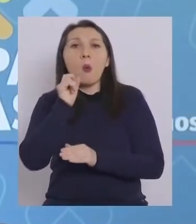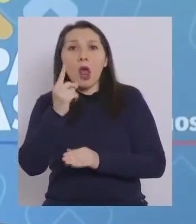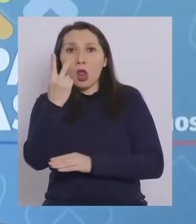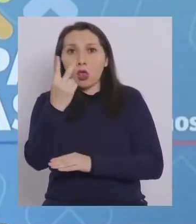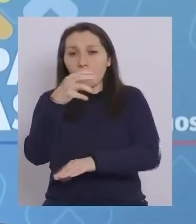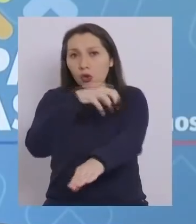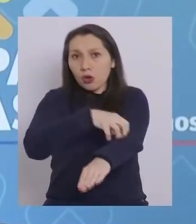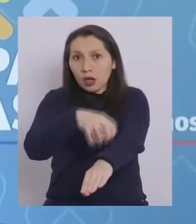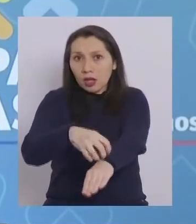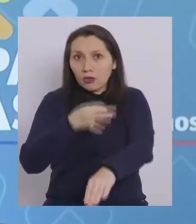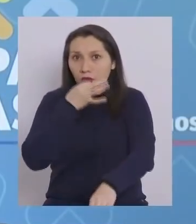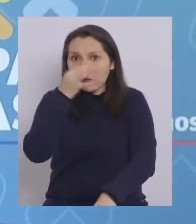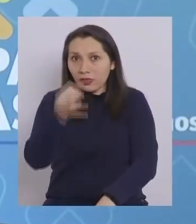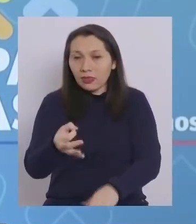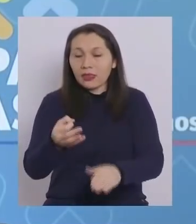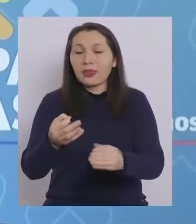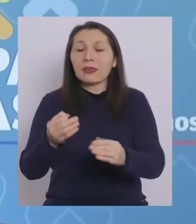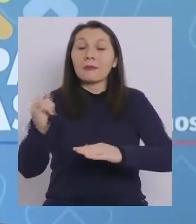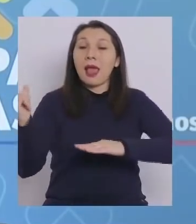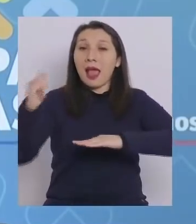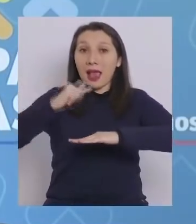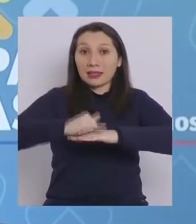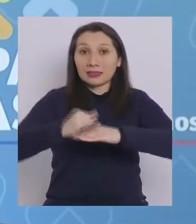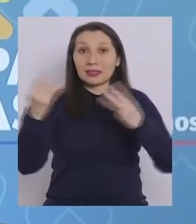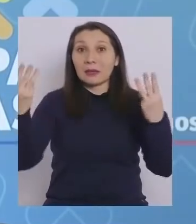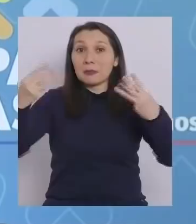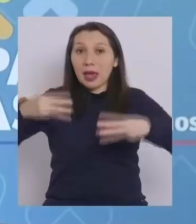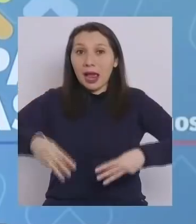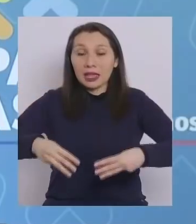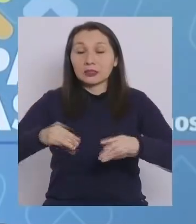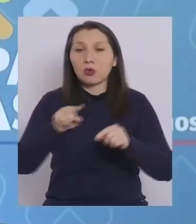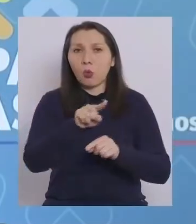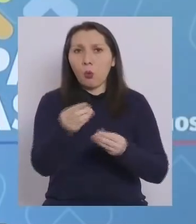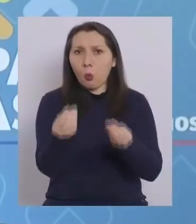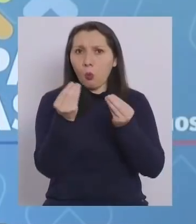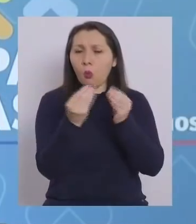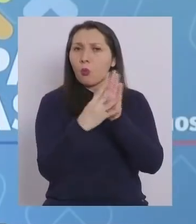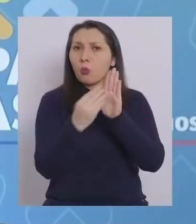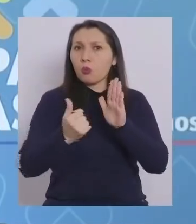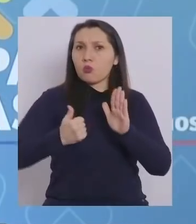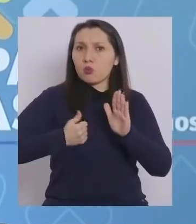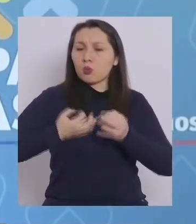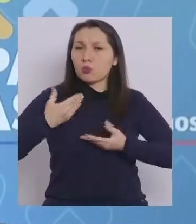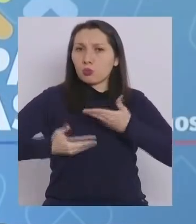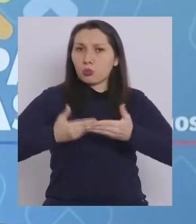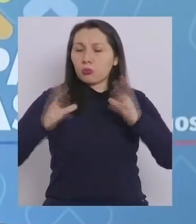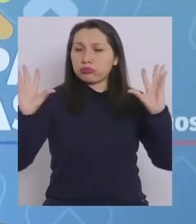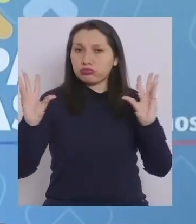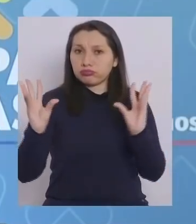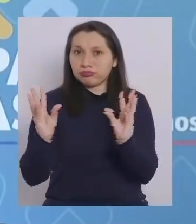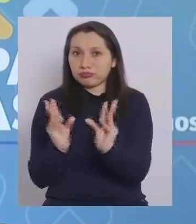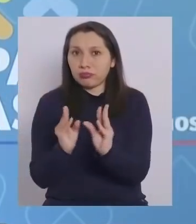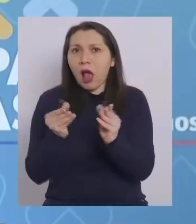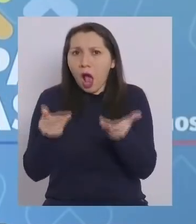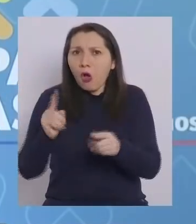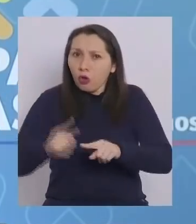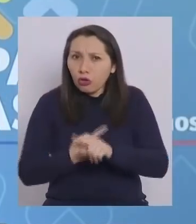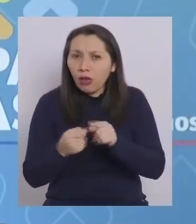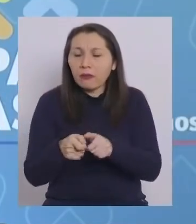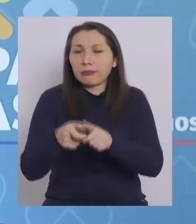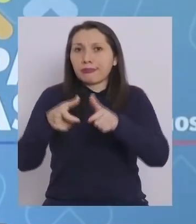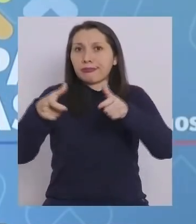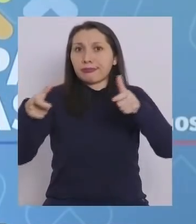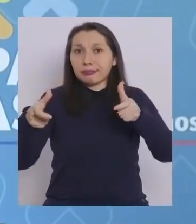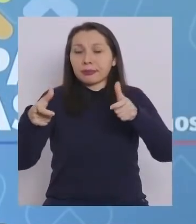dos regiones que he nombrado, Aysén y Magallanes, que han sido ejemplares en su comportamiento, y ahora vemos aumento de casos.